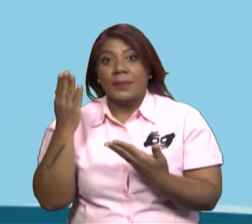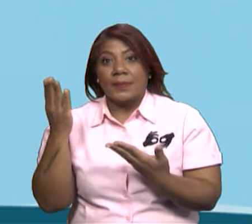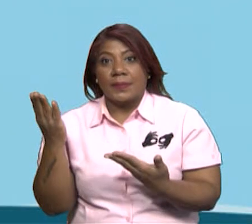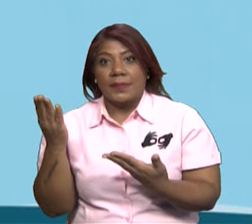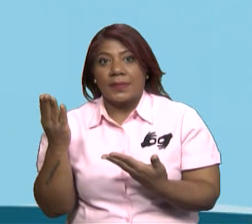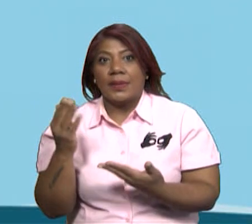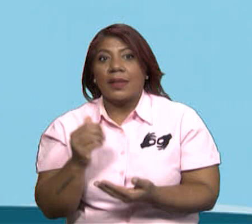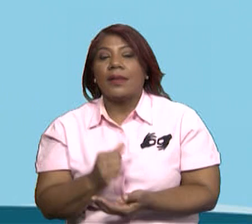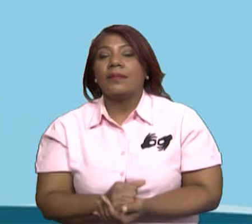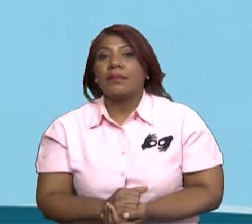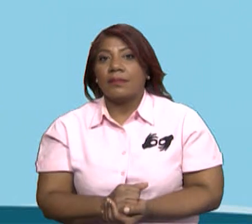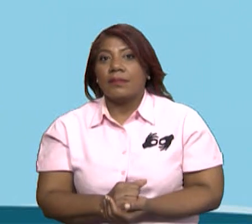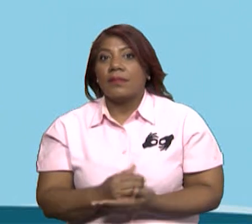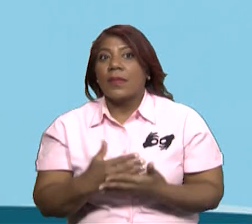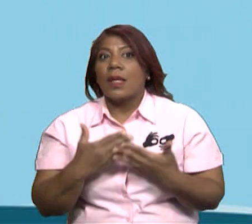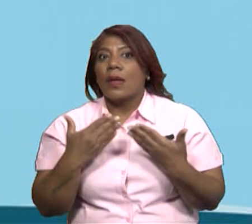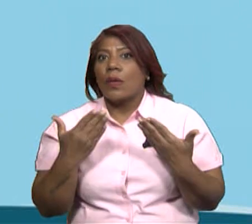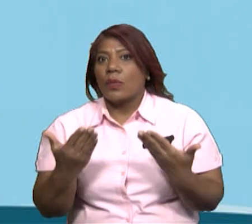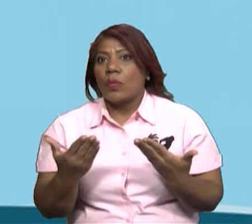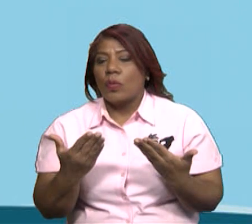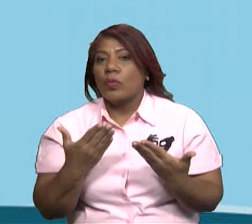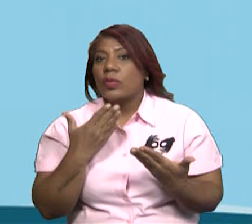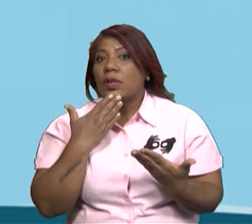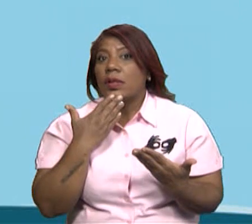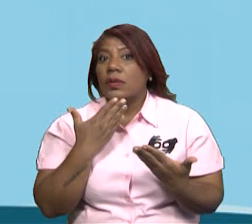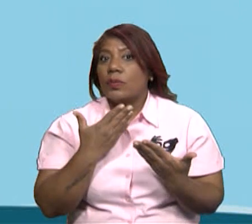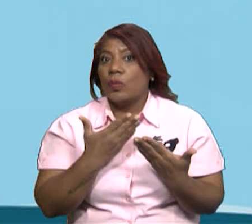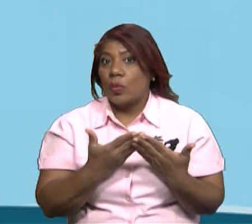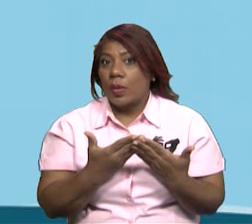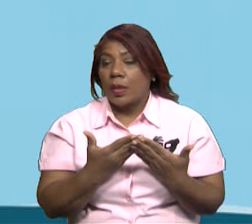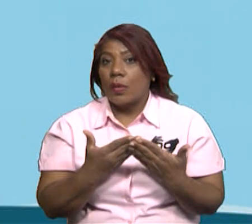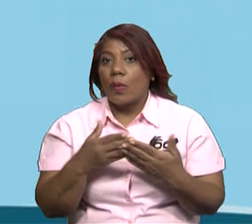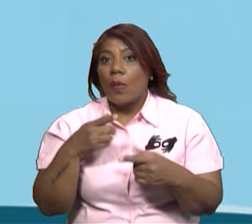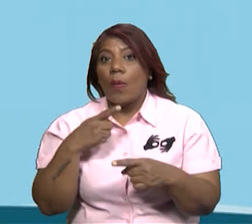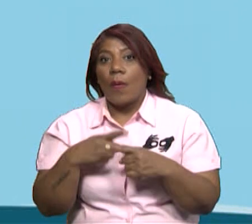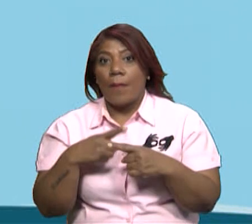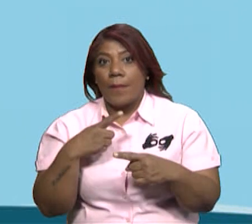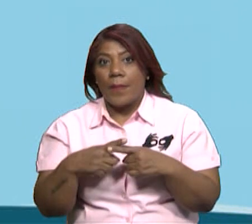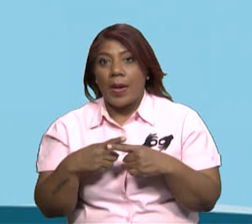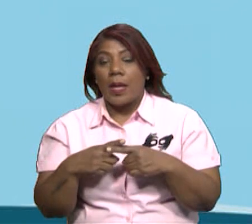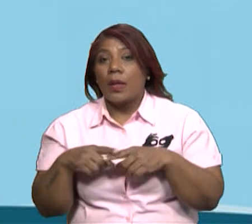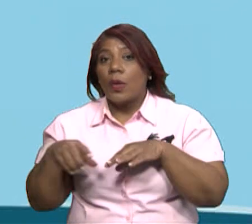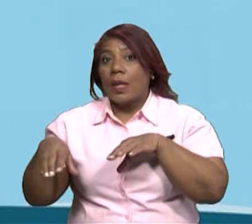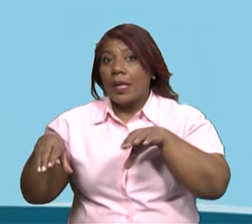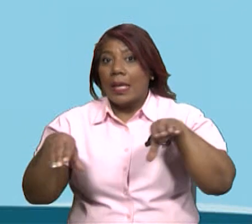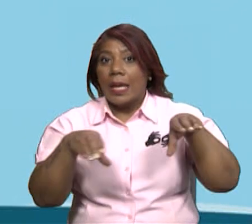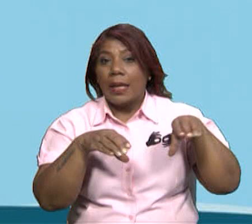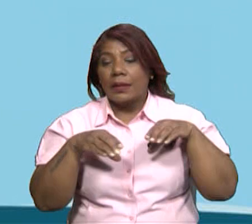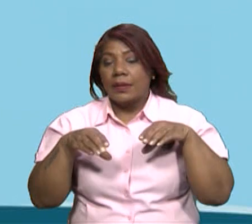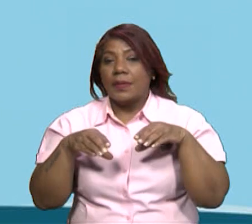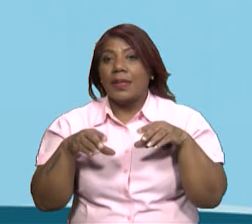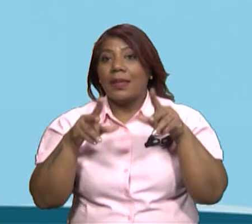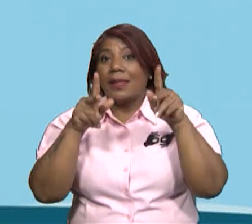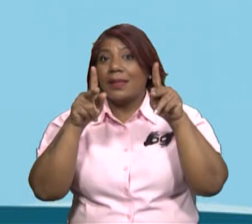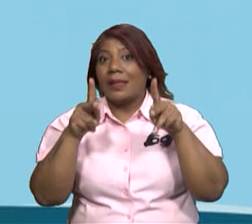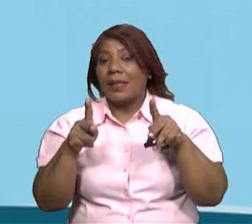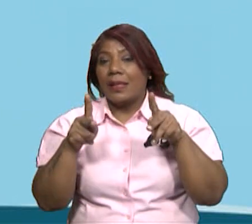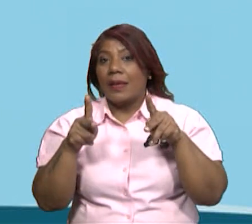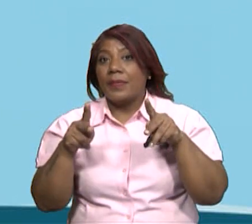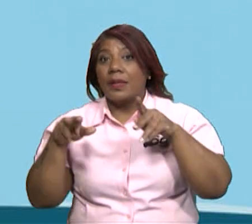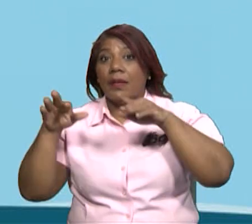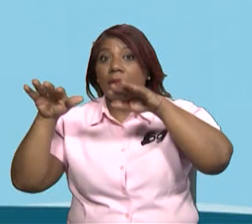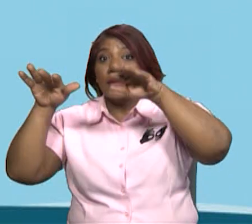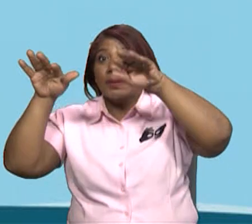léamelo ahí por favor. Eso, ahí está, dice, impactos importantes de las actividades de los seres humanos sobre el